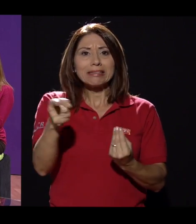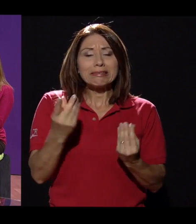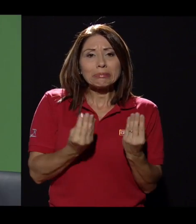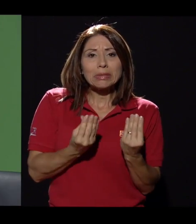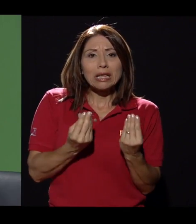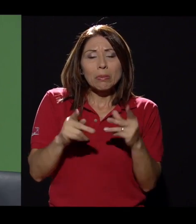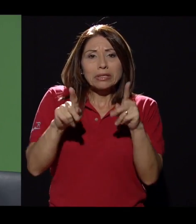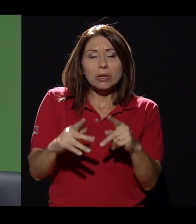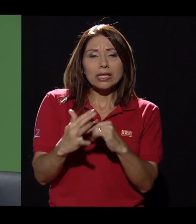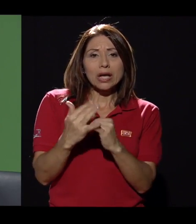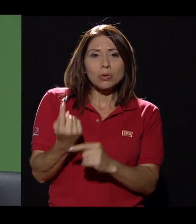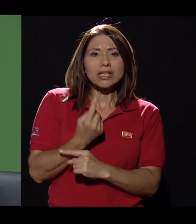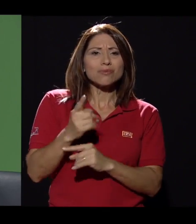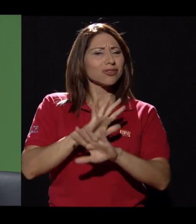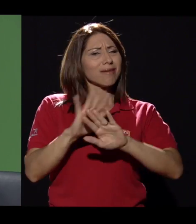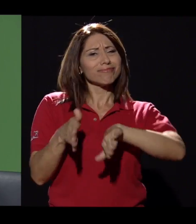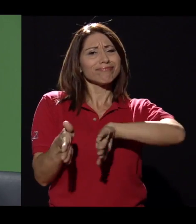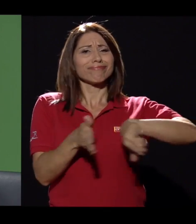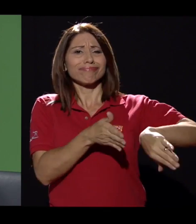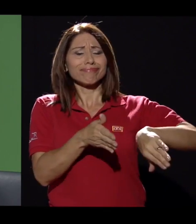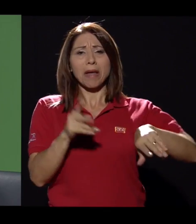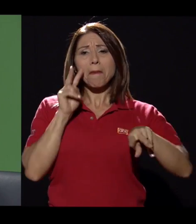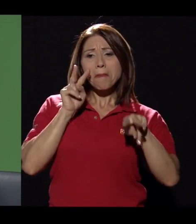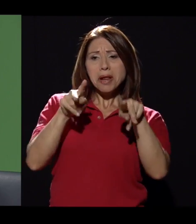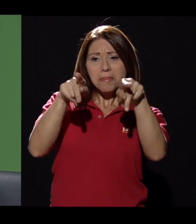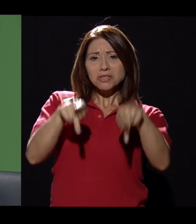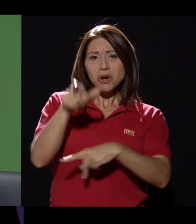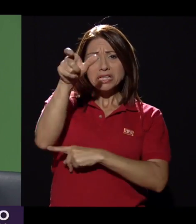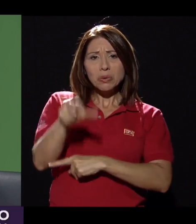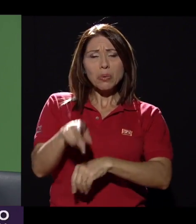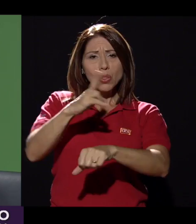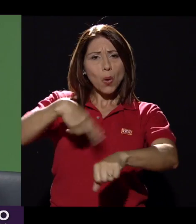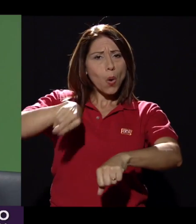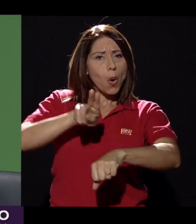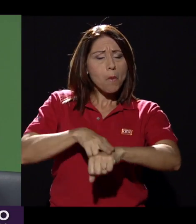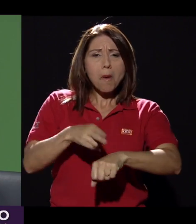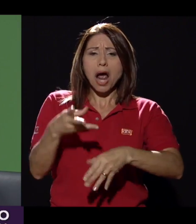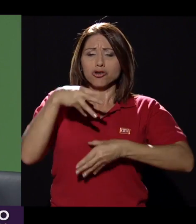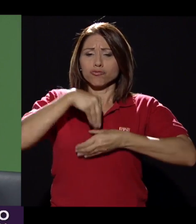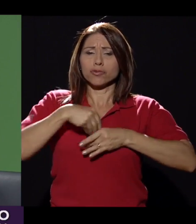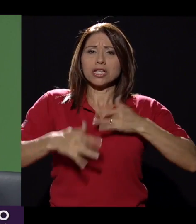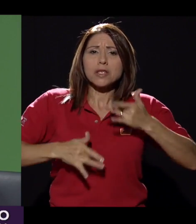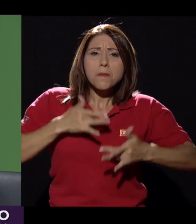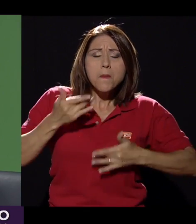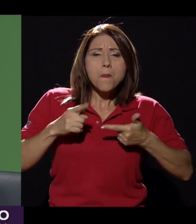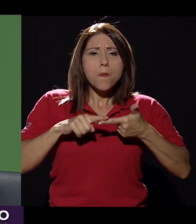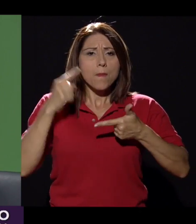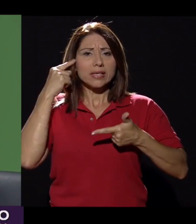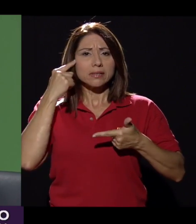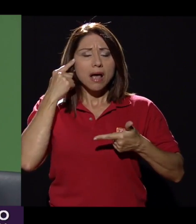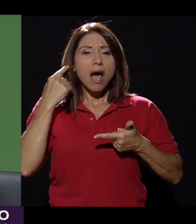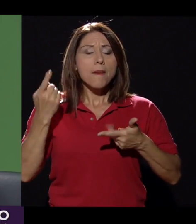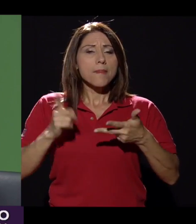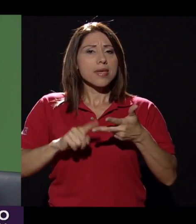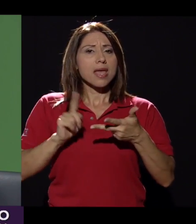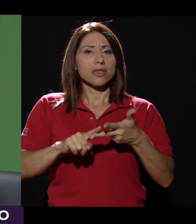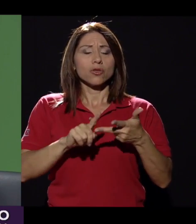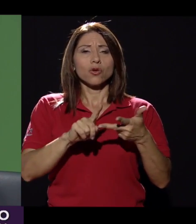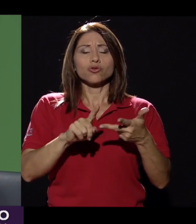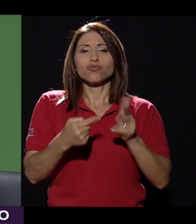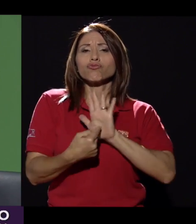autismo sea algo que logremos erradicar y vemos que son personas totalmente normales en cuanto a sentimientos, pensamientos,